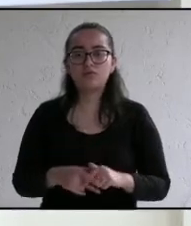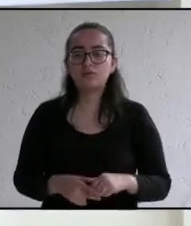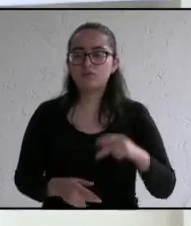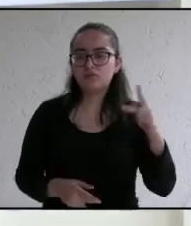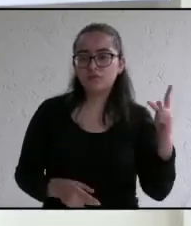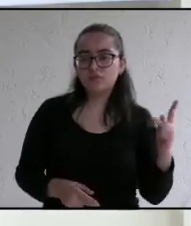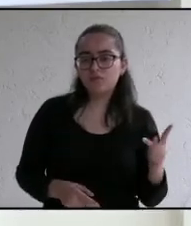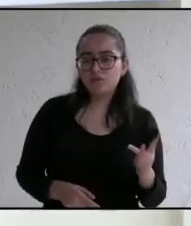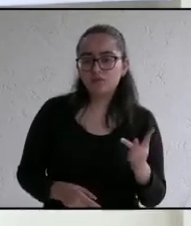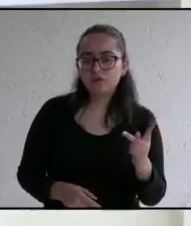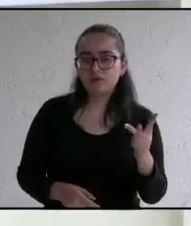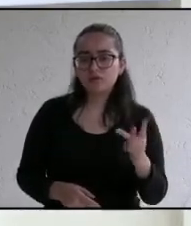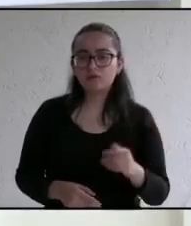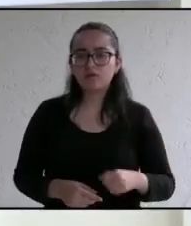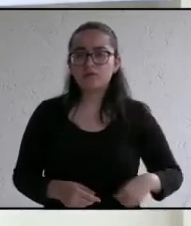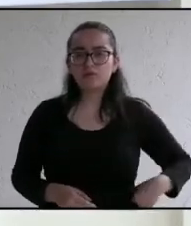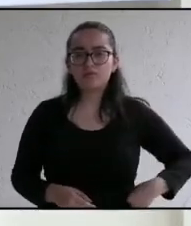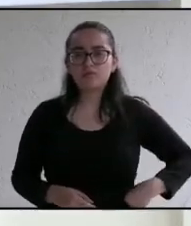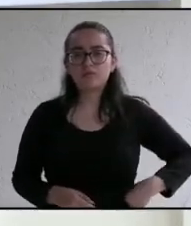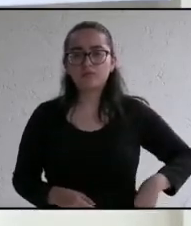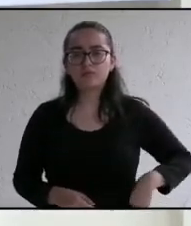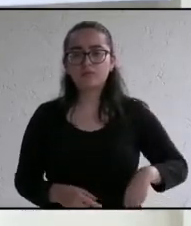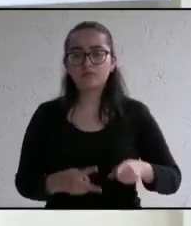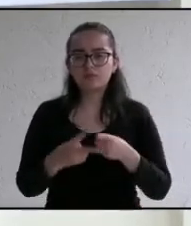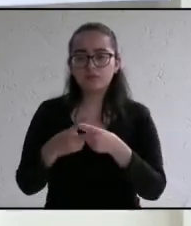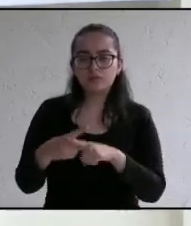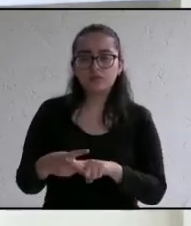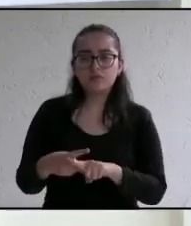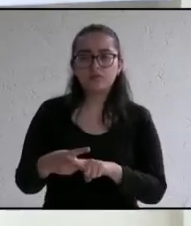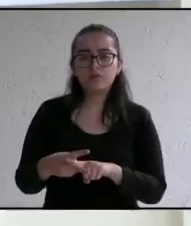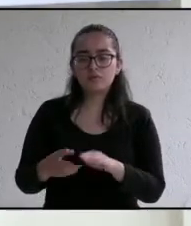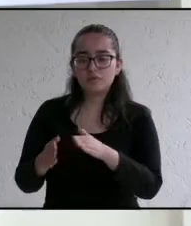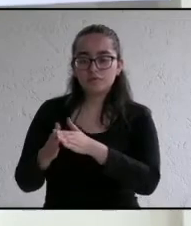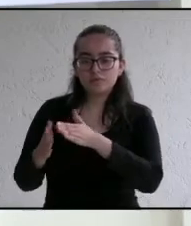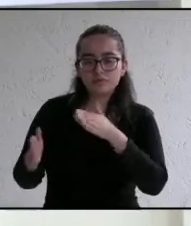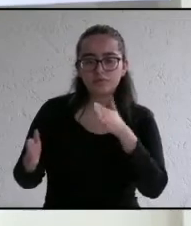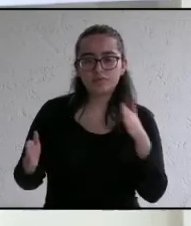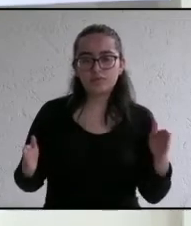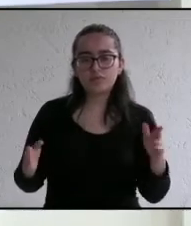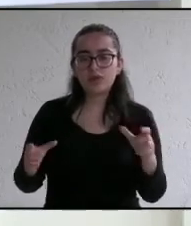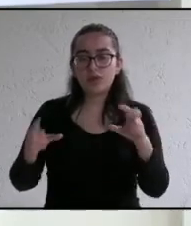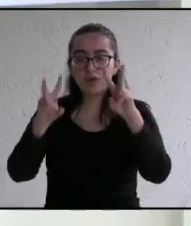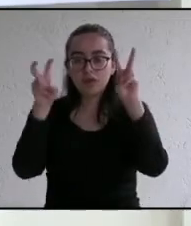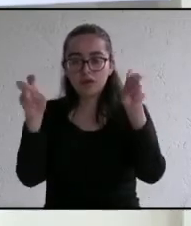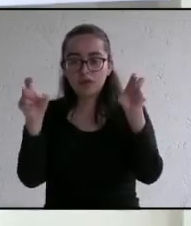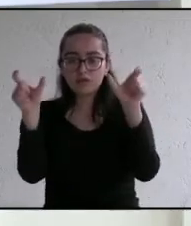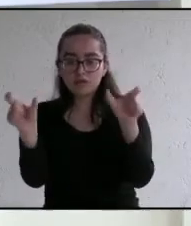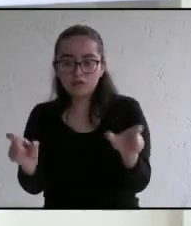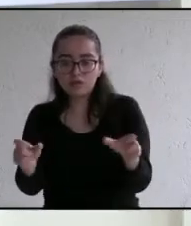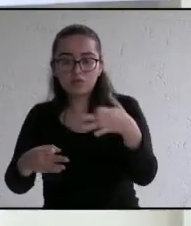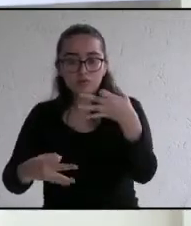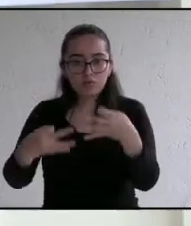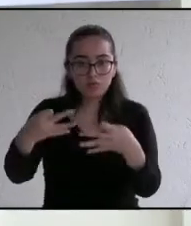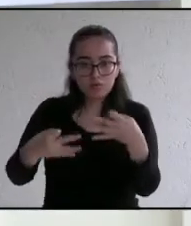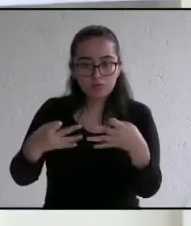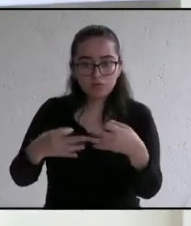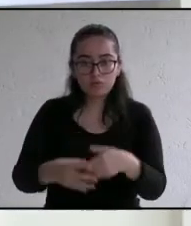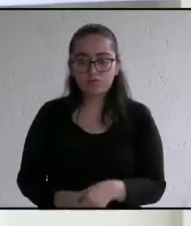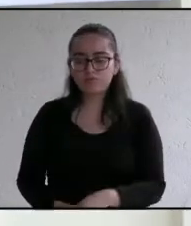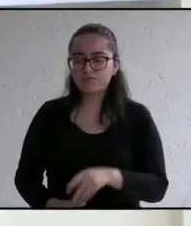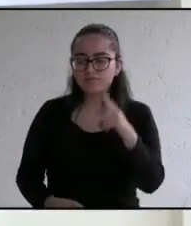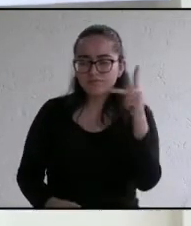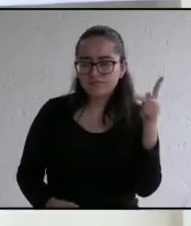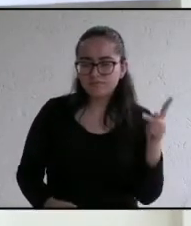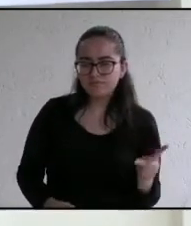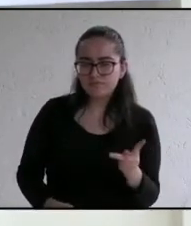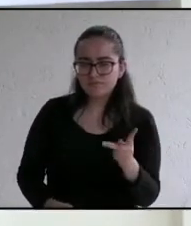de seguimiento comenzamos este bloque el tema de seguridad y justicia y la pregunta